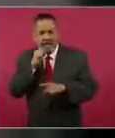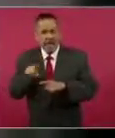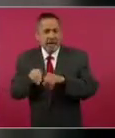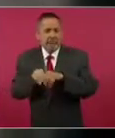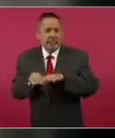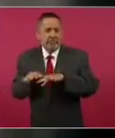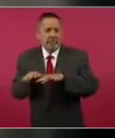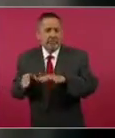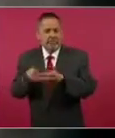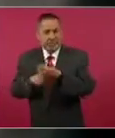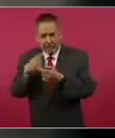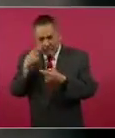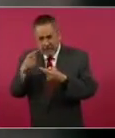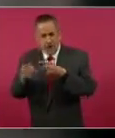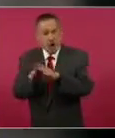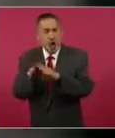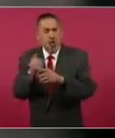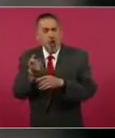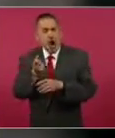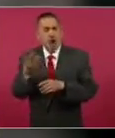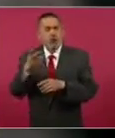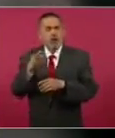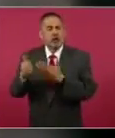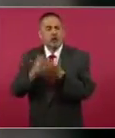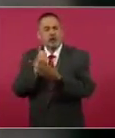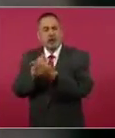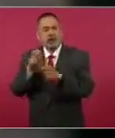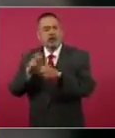a ser visible en algunas ciudades de Europa. cero. Chau. H